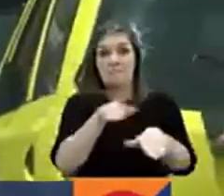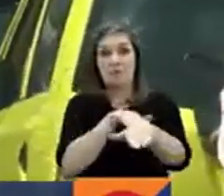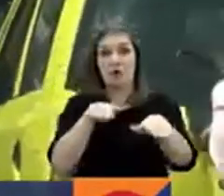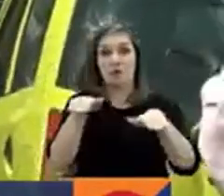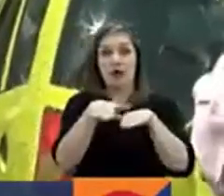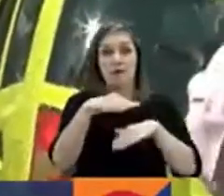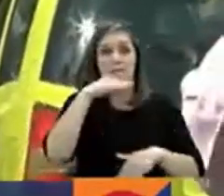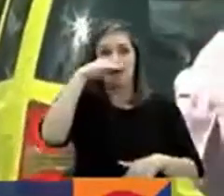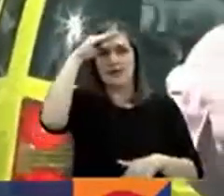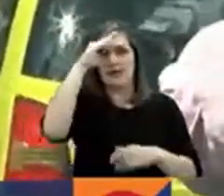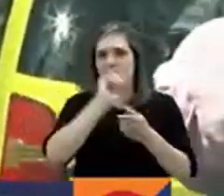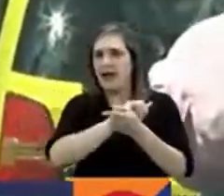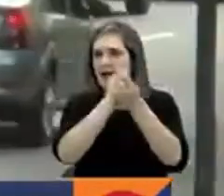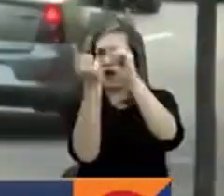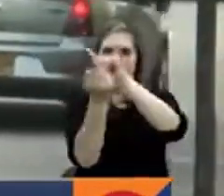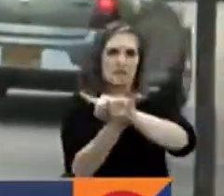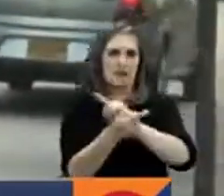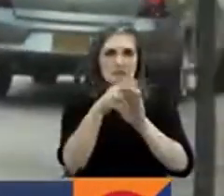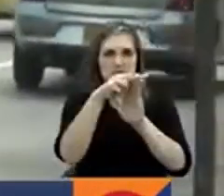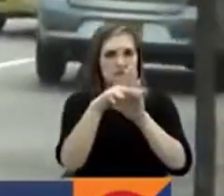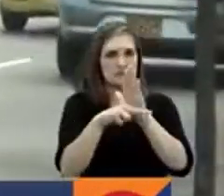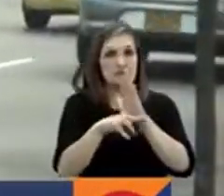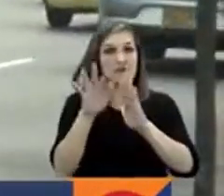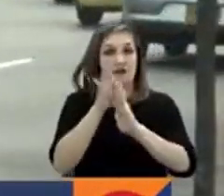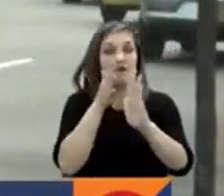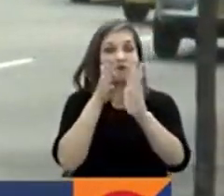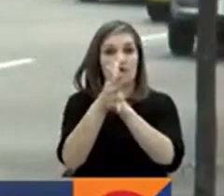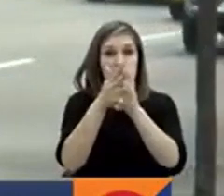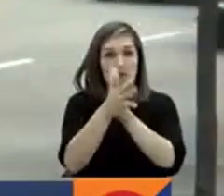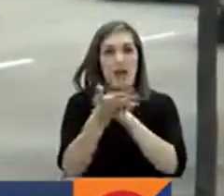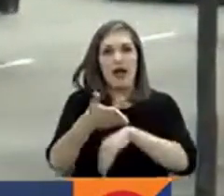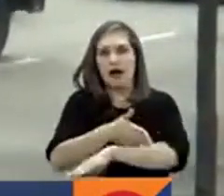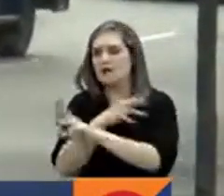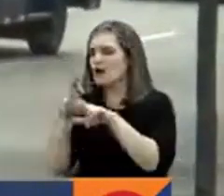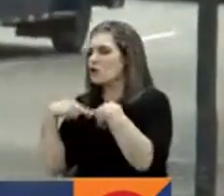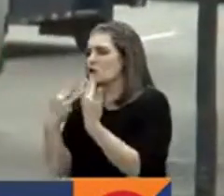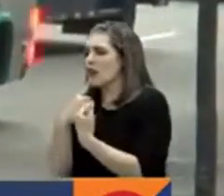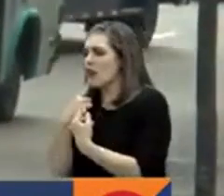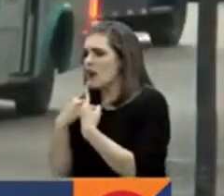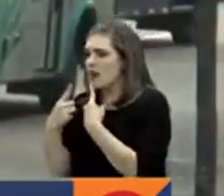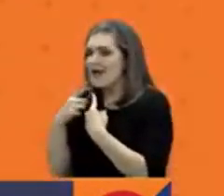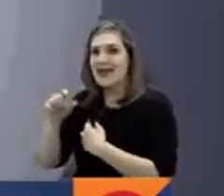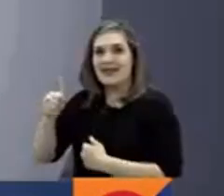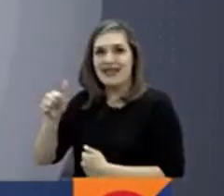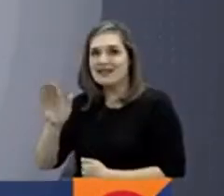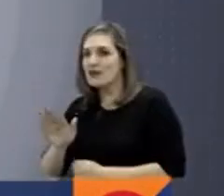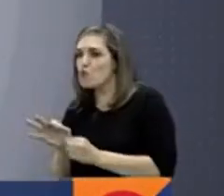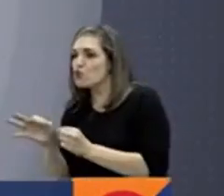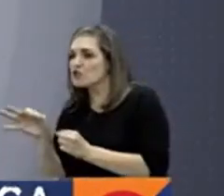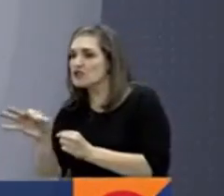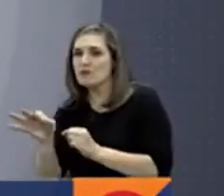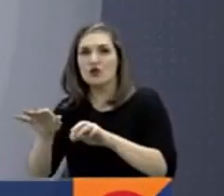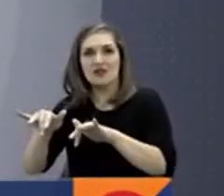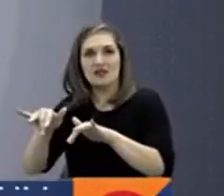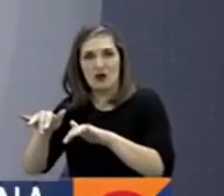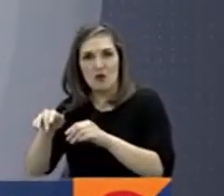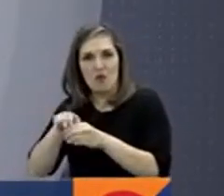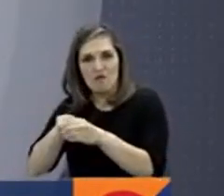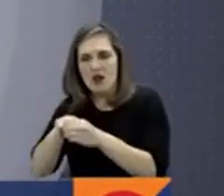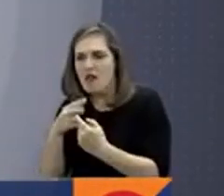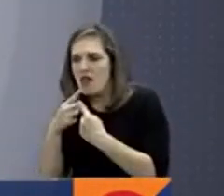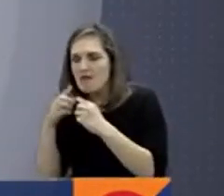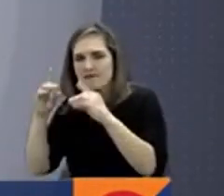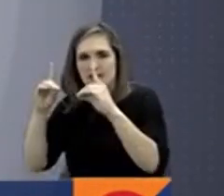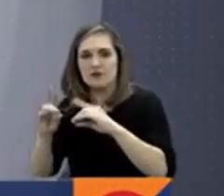exentas de la medida, según informó el Área Metropolitana, tras la reunión de los 10 secretarios de movilidad de la región. Un camión cargado de alimento para